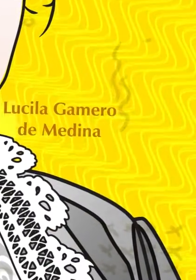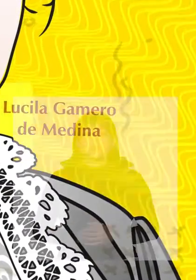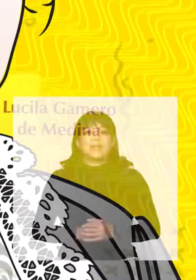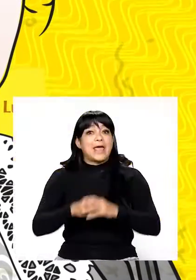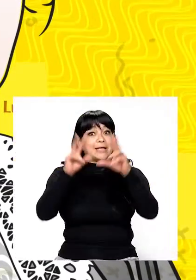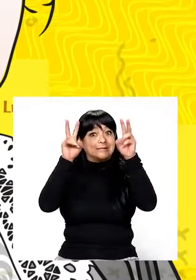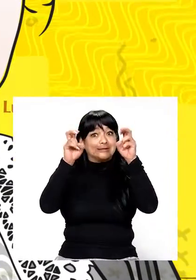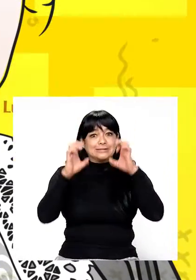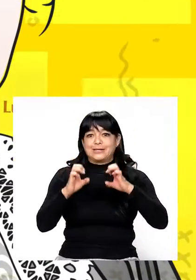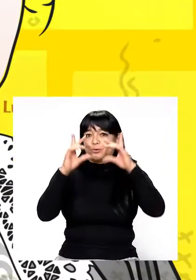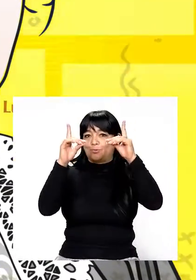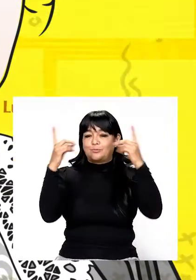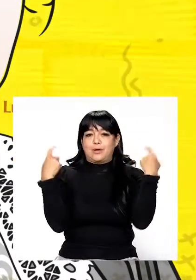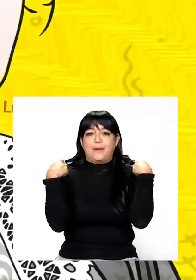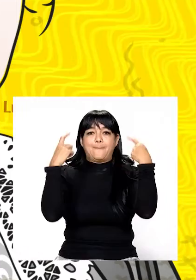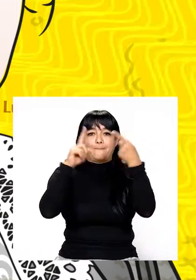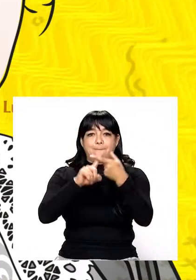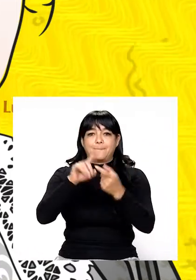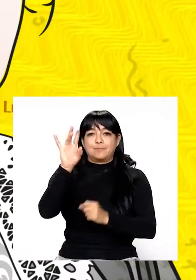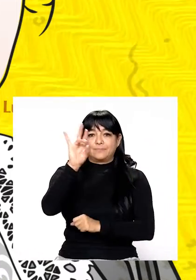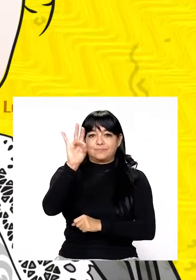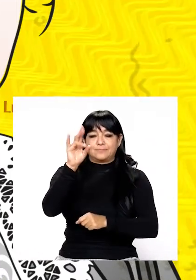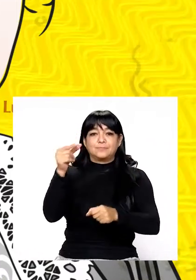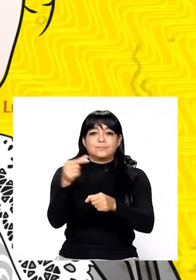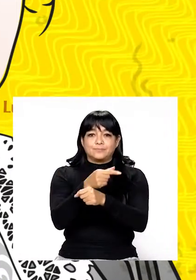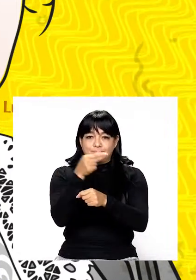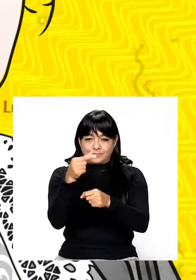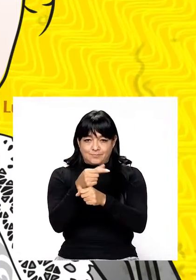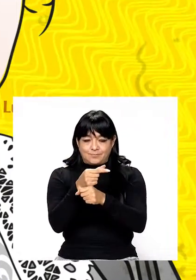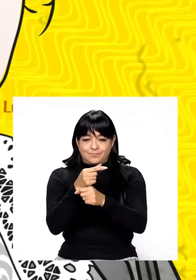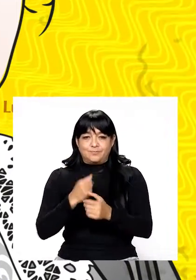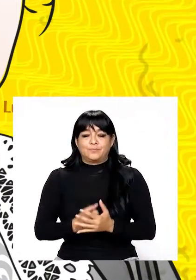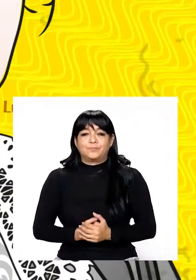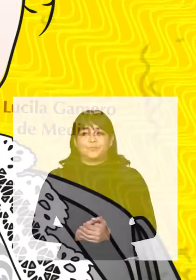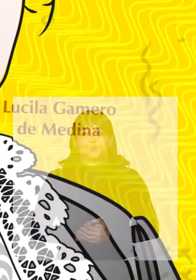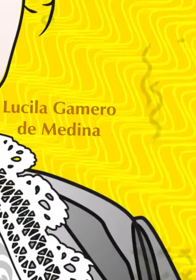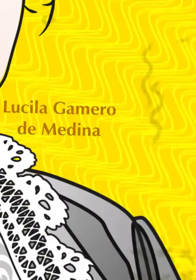Lección educativa de español séptimo grado